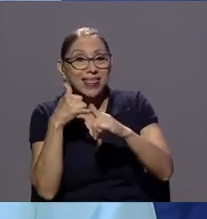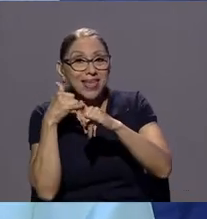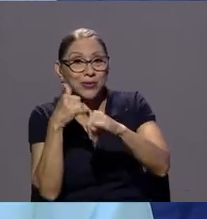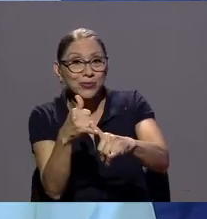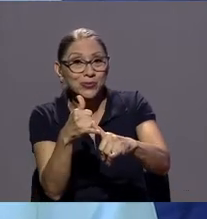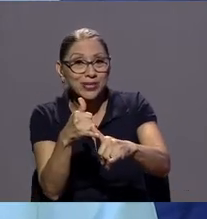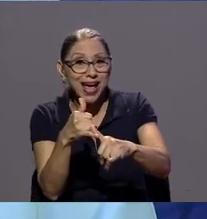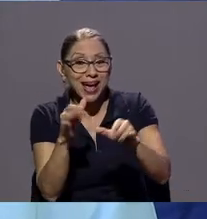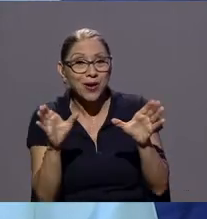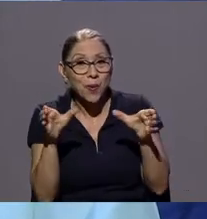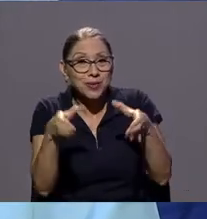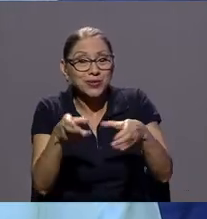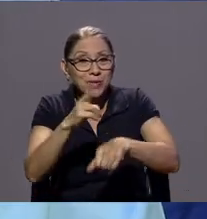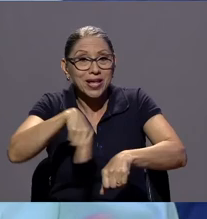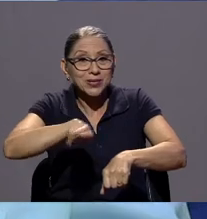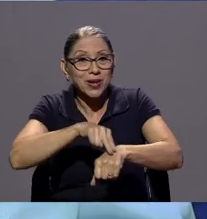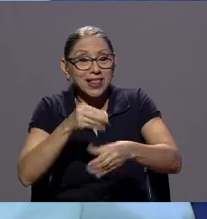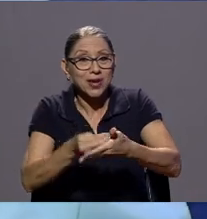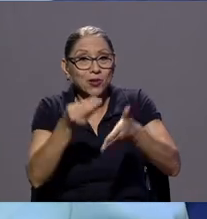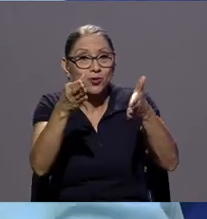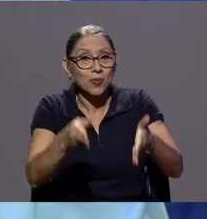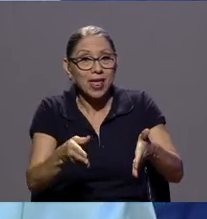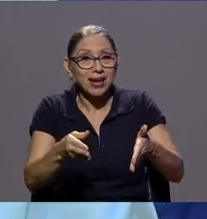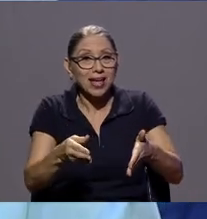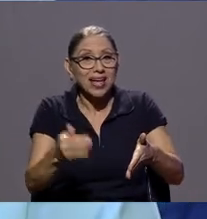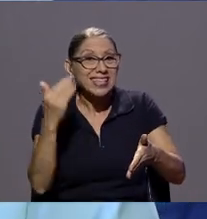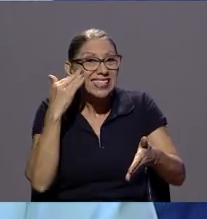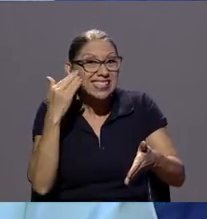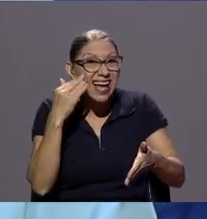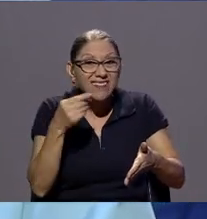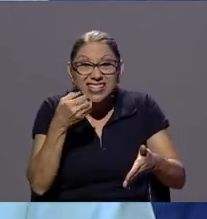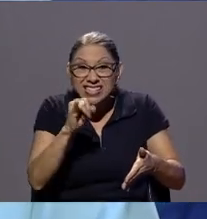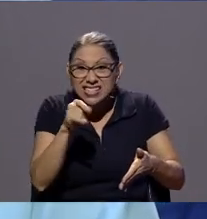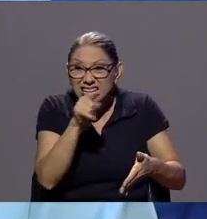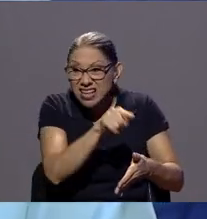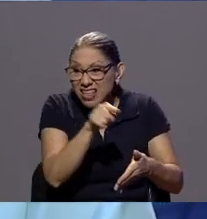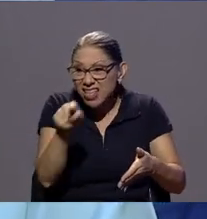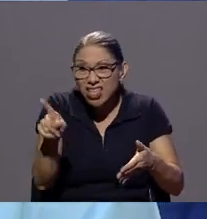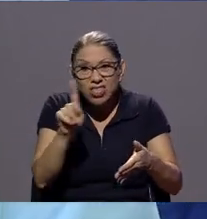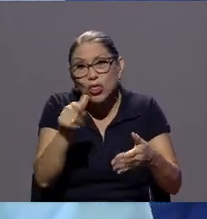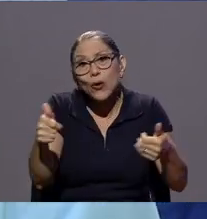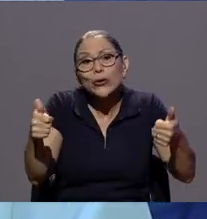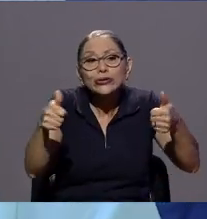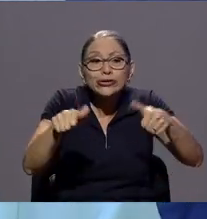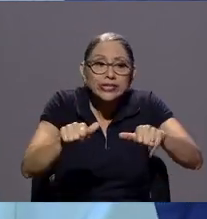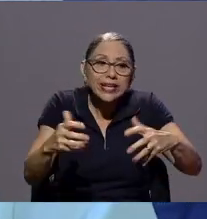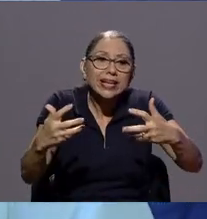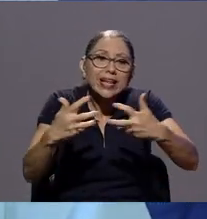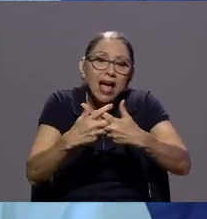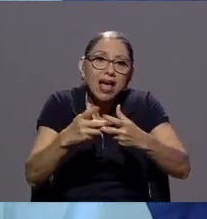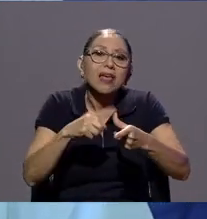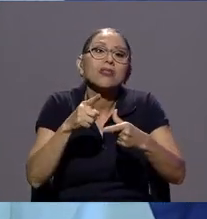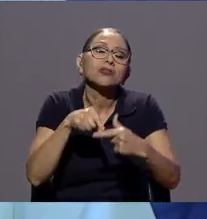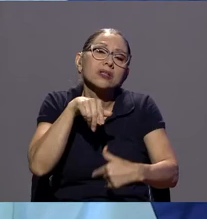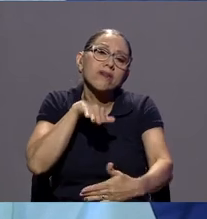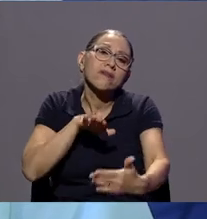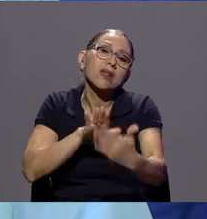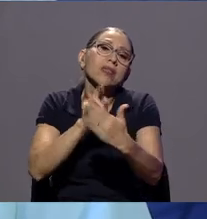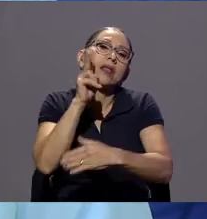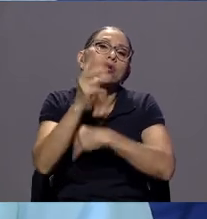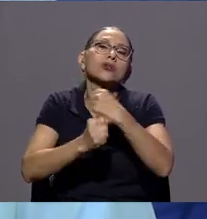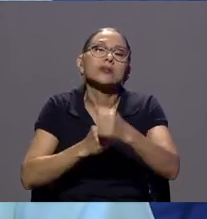sabe que si uno concilia nos vamos a enfrentar a un proceso de dos años a que me puedan resolver eso lo cual es absolutamente inaceptable